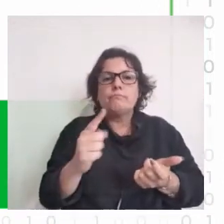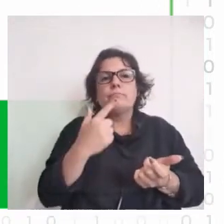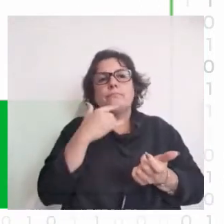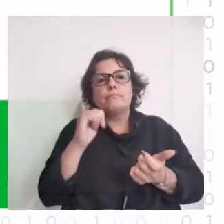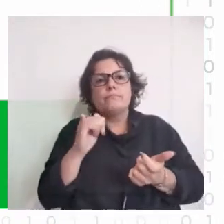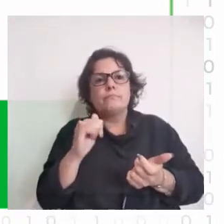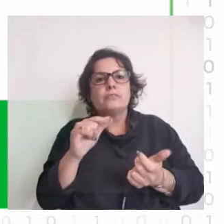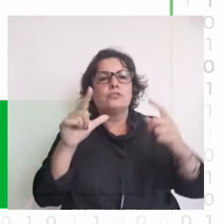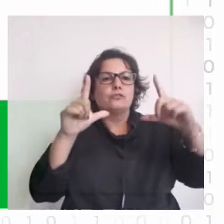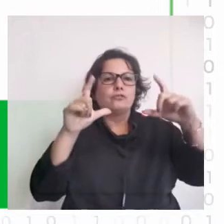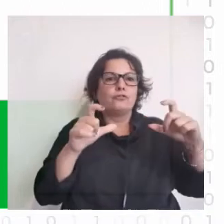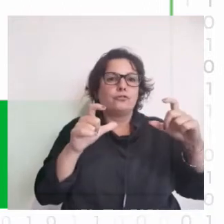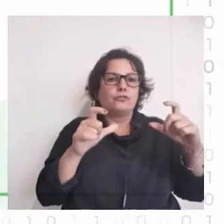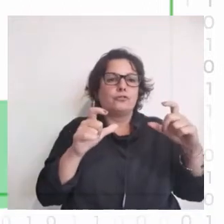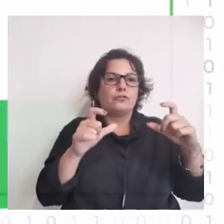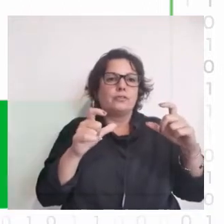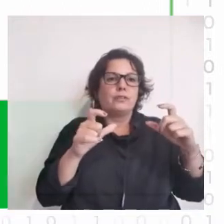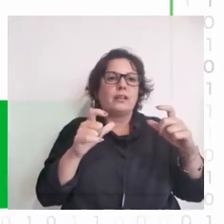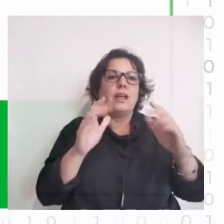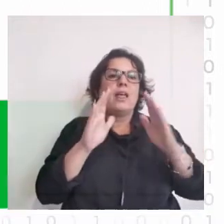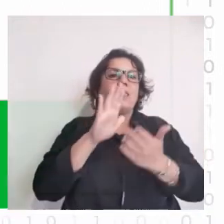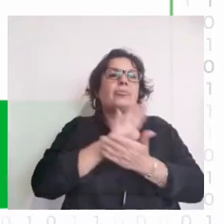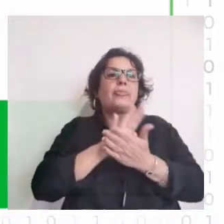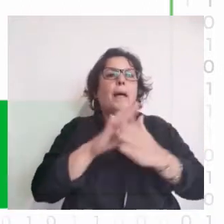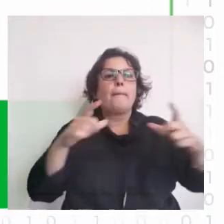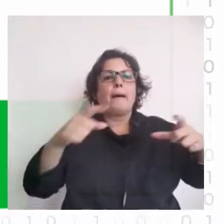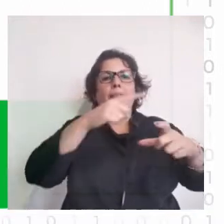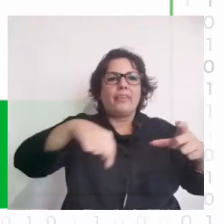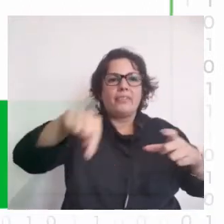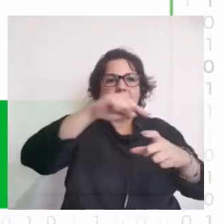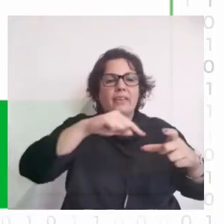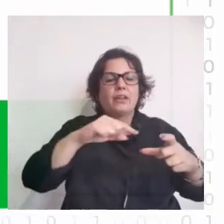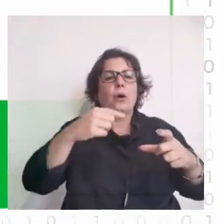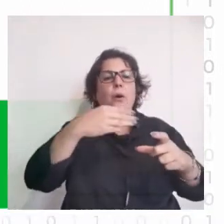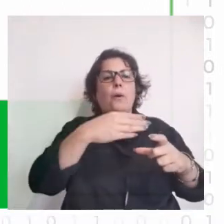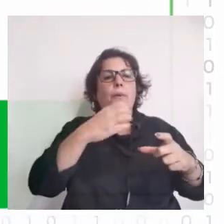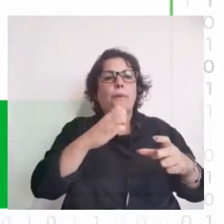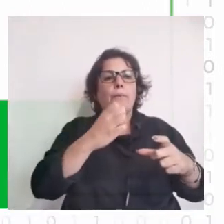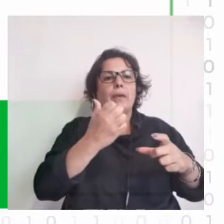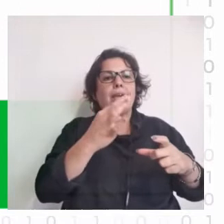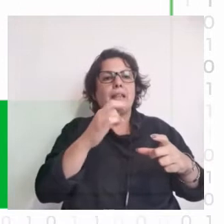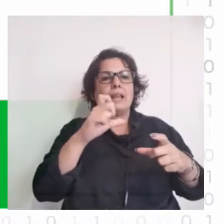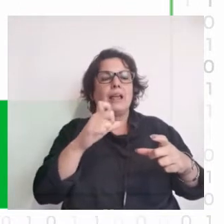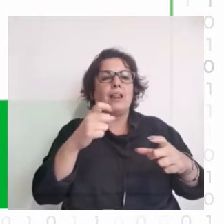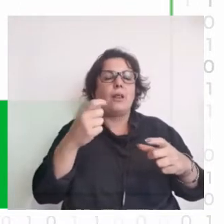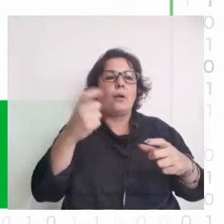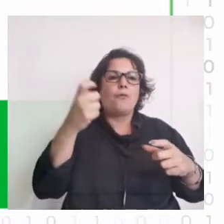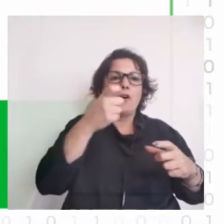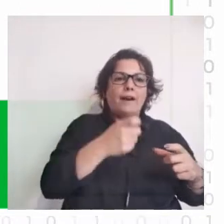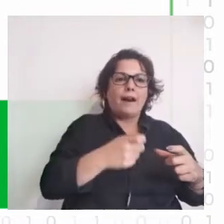la tapa del disco Abbey Road donde los bits fueron borrados y en su lugar se puso Amateur.